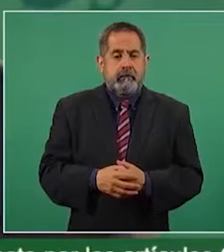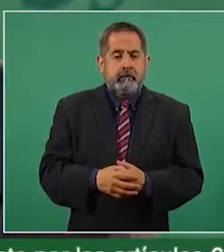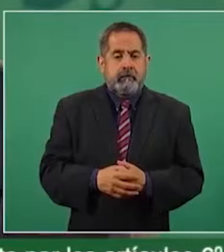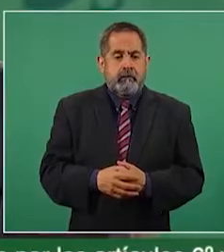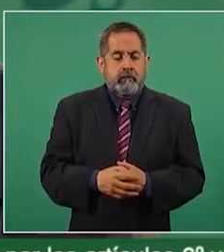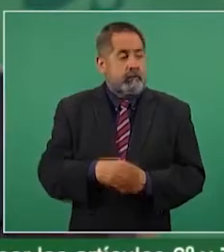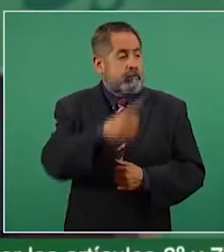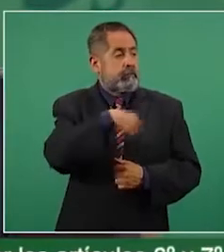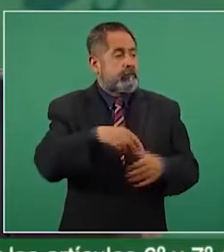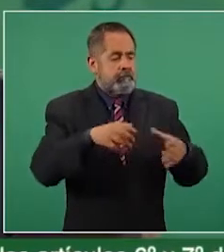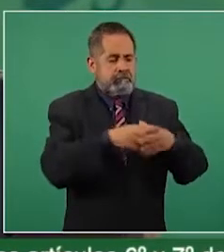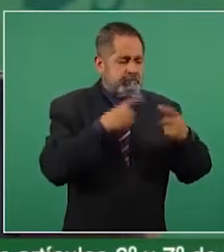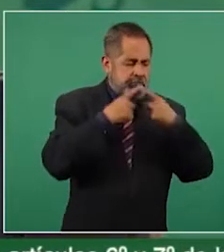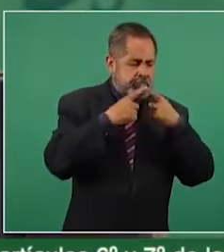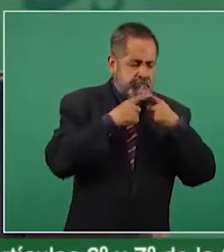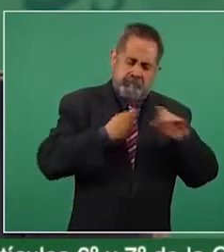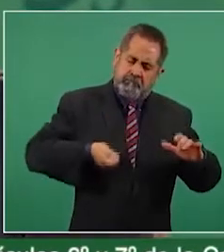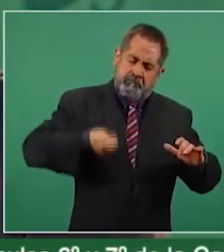¿qué resolvieron entonces? Entonces,